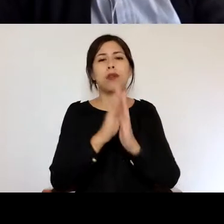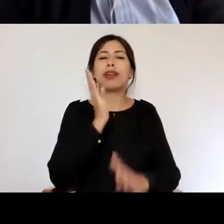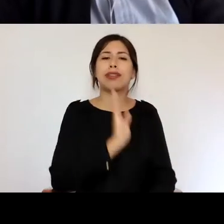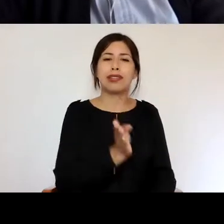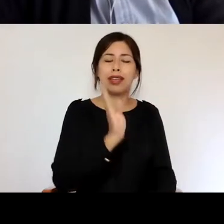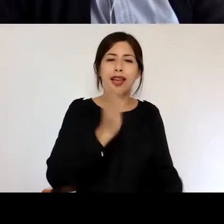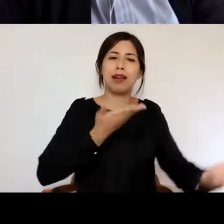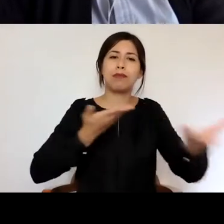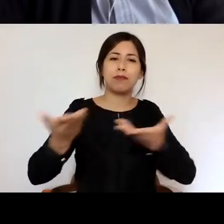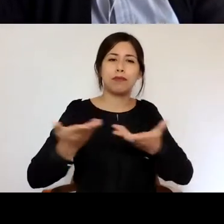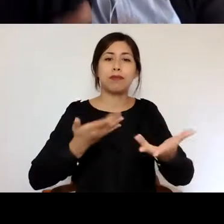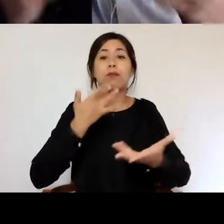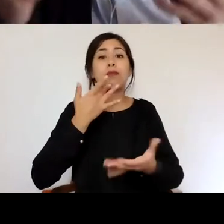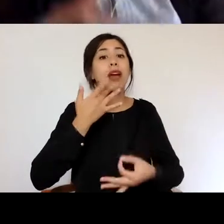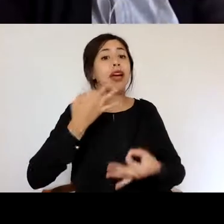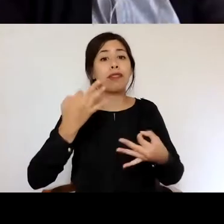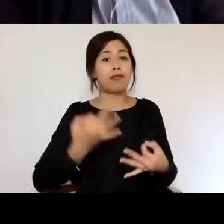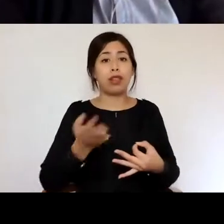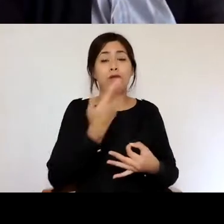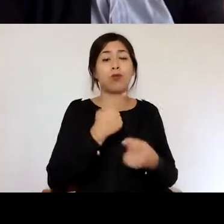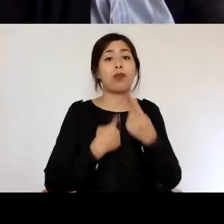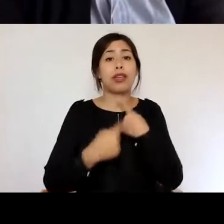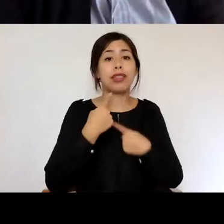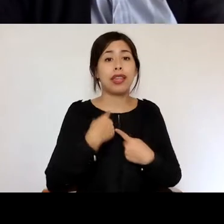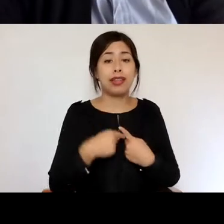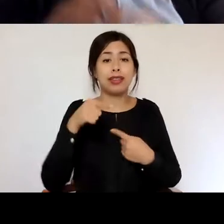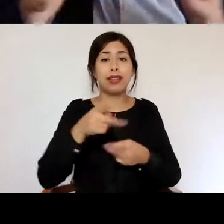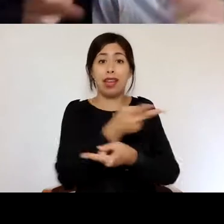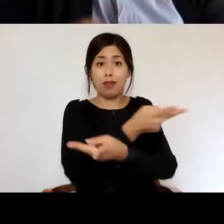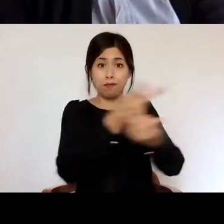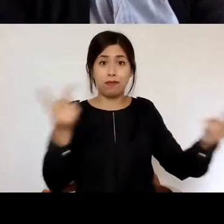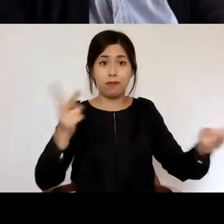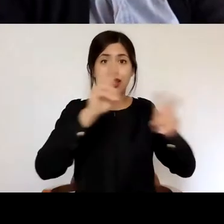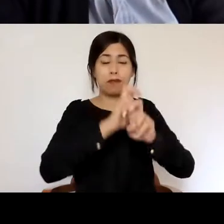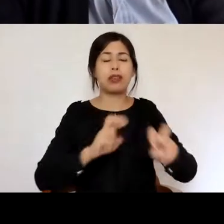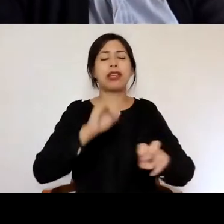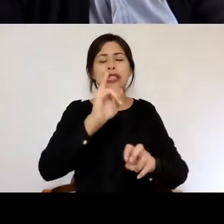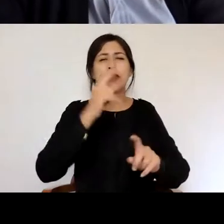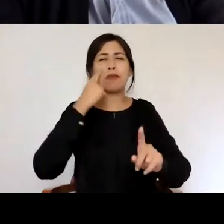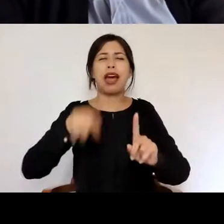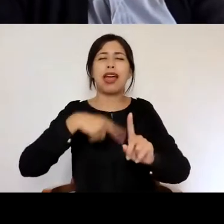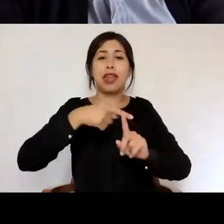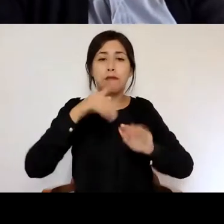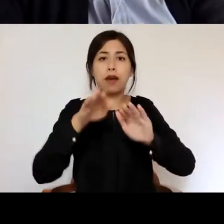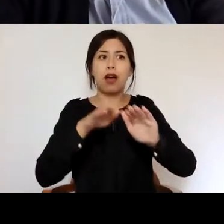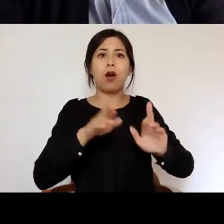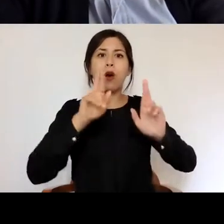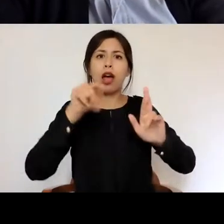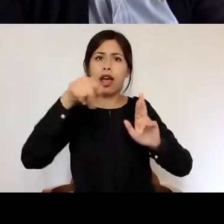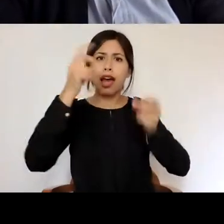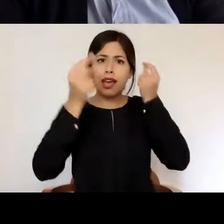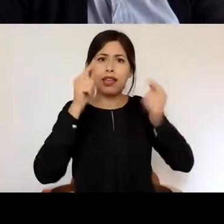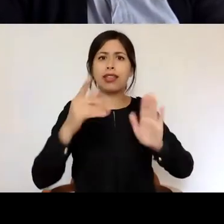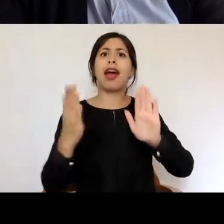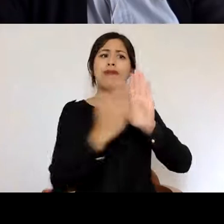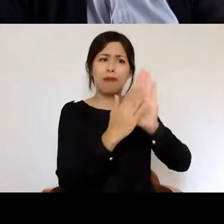evidentemente lo que nos interesa con estos estudios más allá de la publicación de la investigación es que ojalá la mayoría de estas ideas se puedan poner en práctica